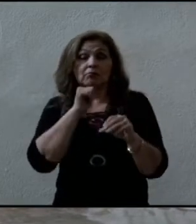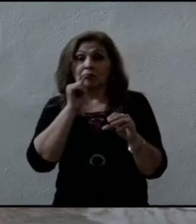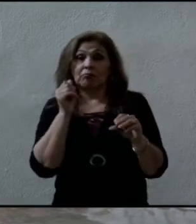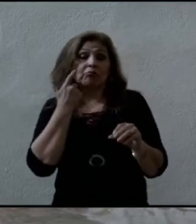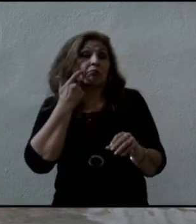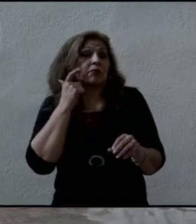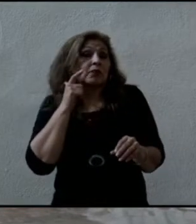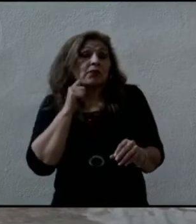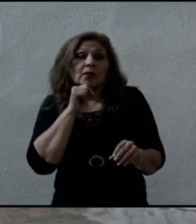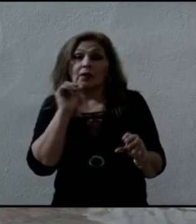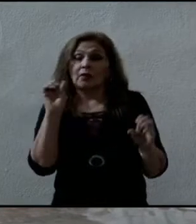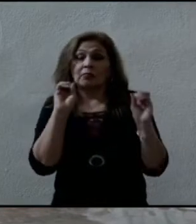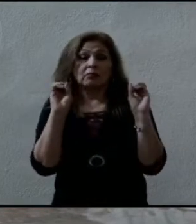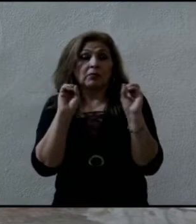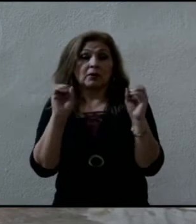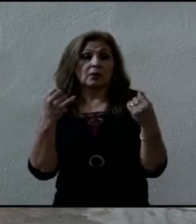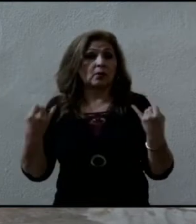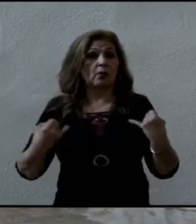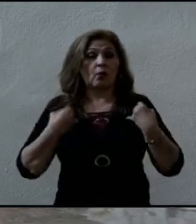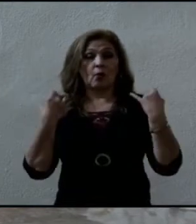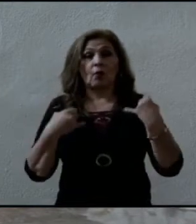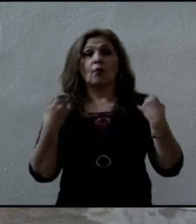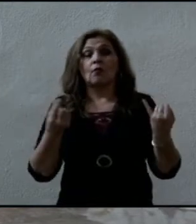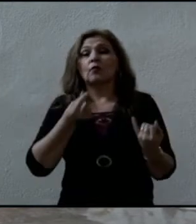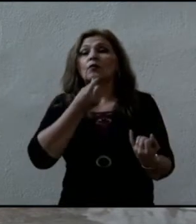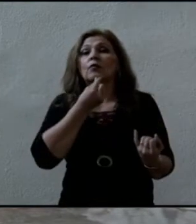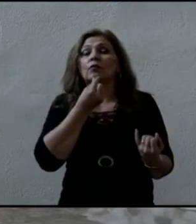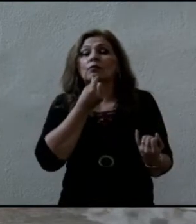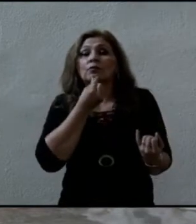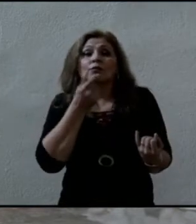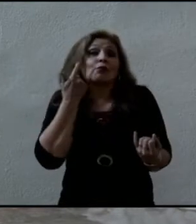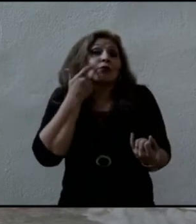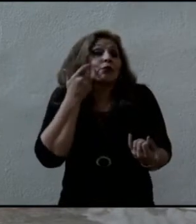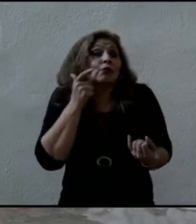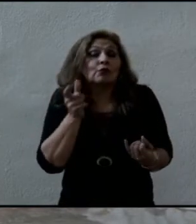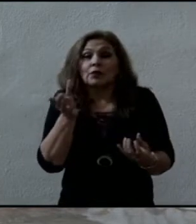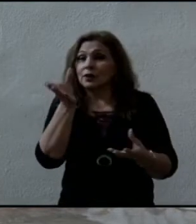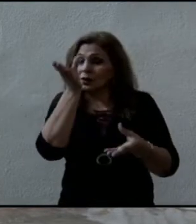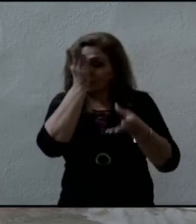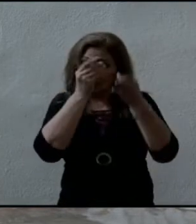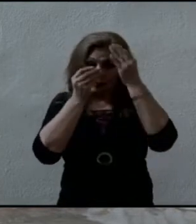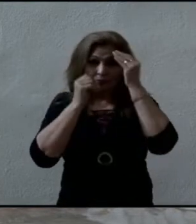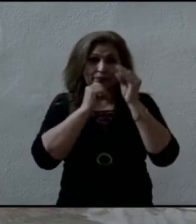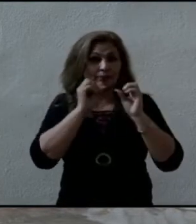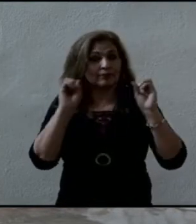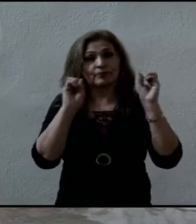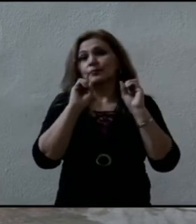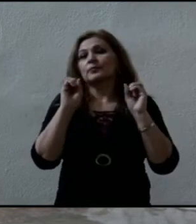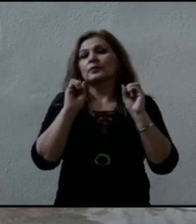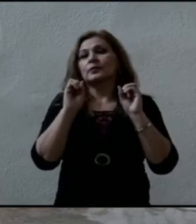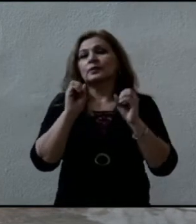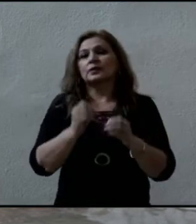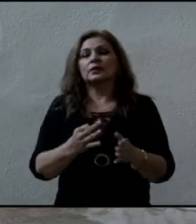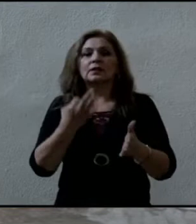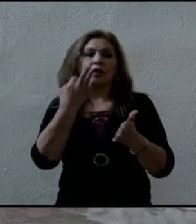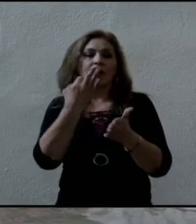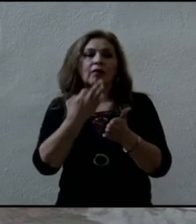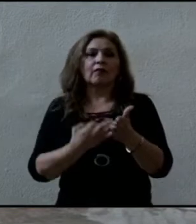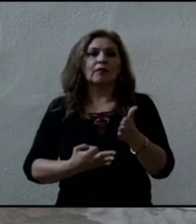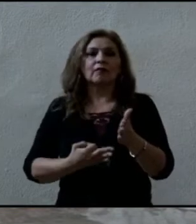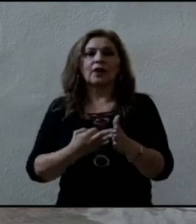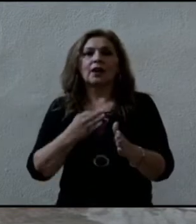Los jóvenes, los niños, los adultos, cada uno reclama su autonomía